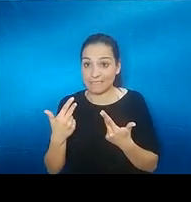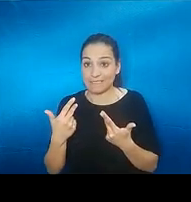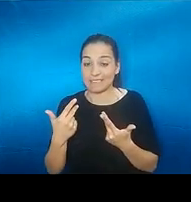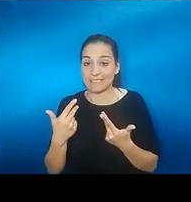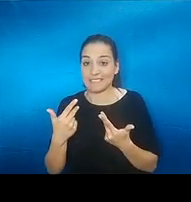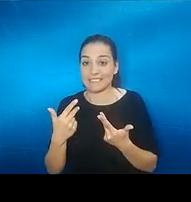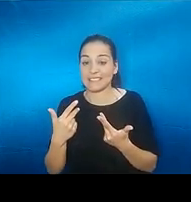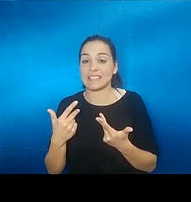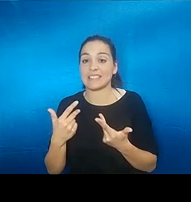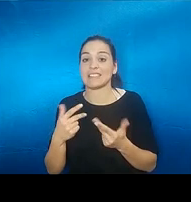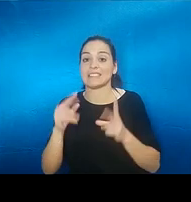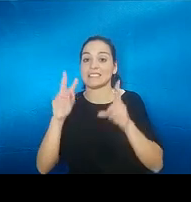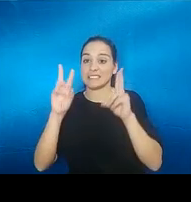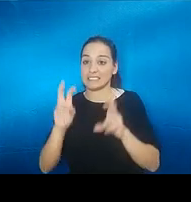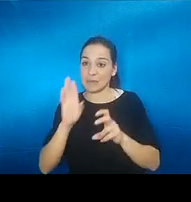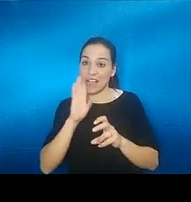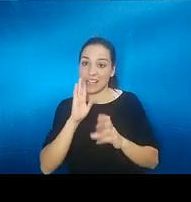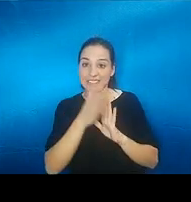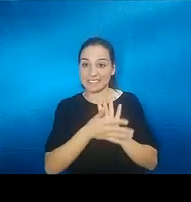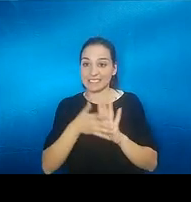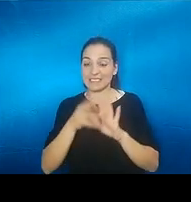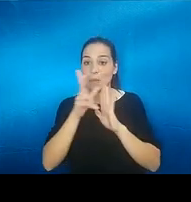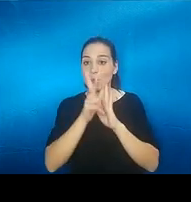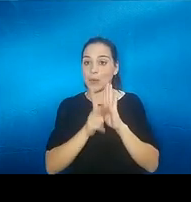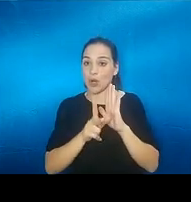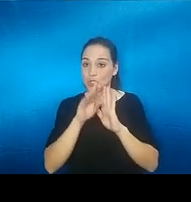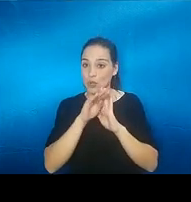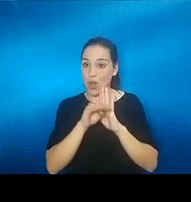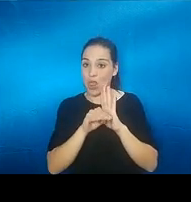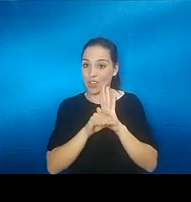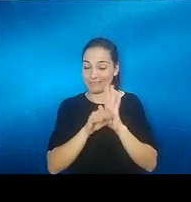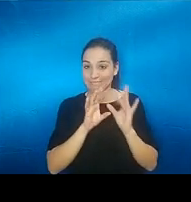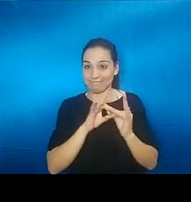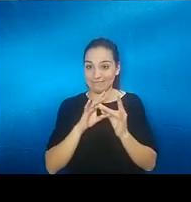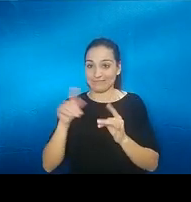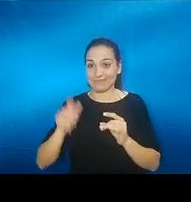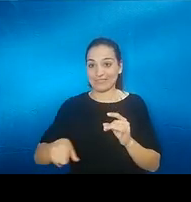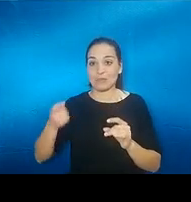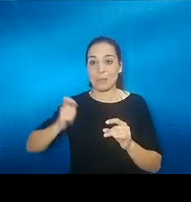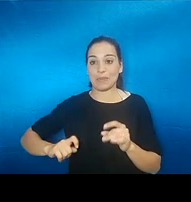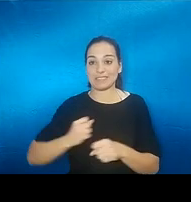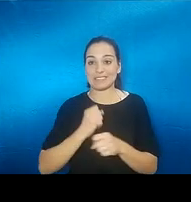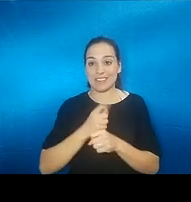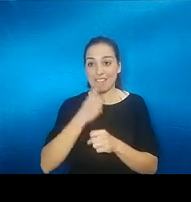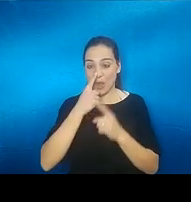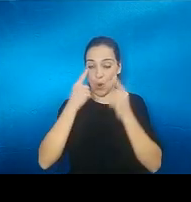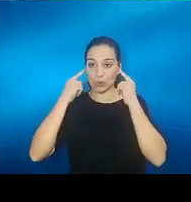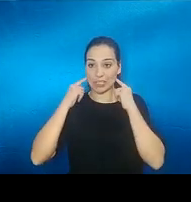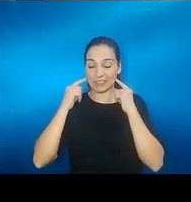en cuanto a lo que hablabais de un protocolo de los otorrinos para el tema del diagnóstico y tal